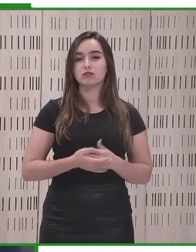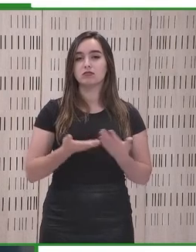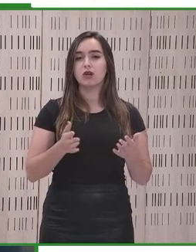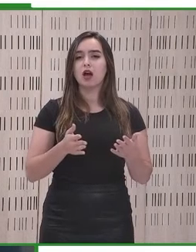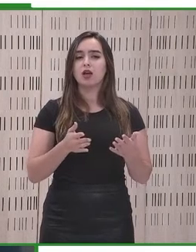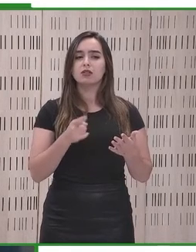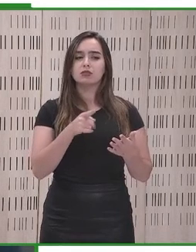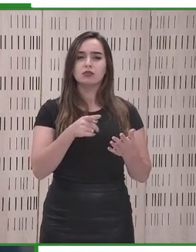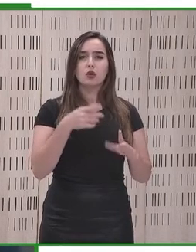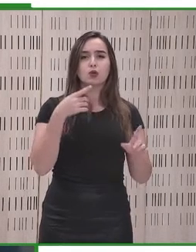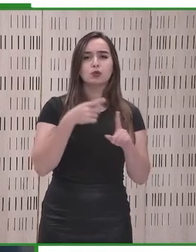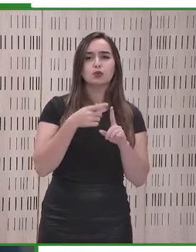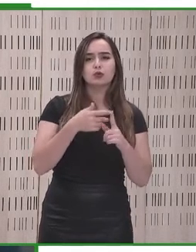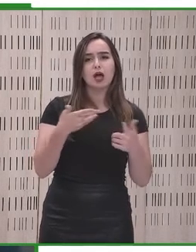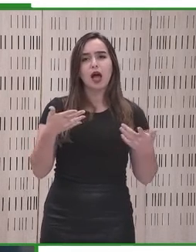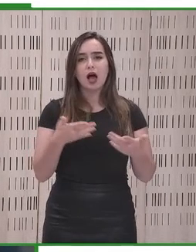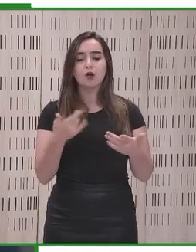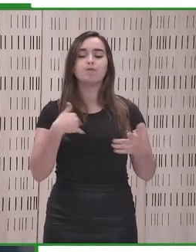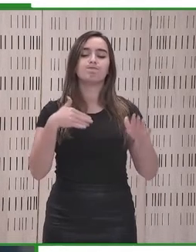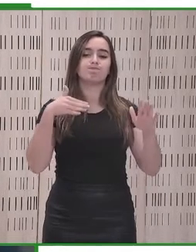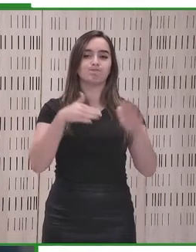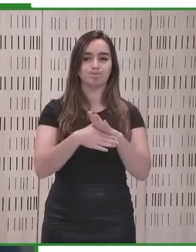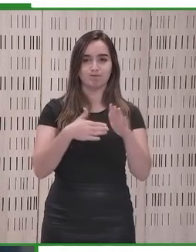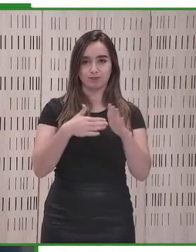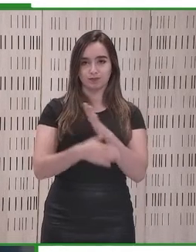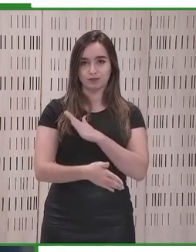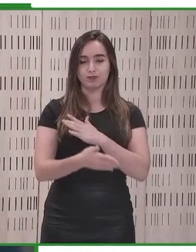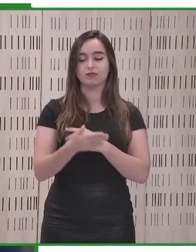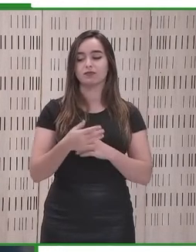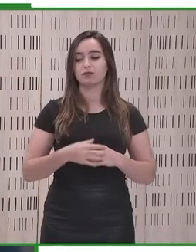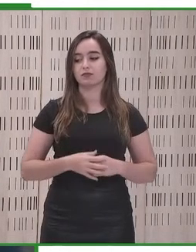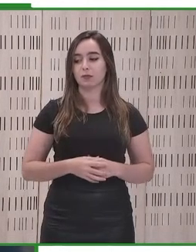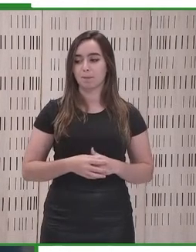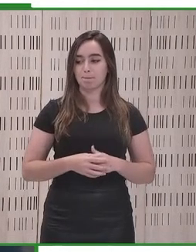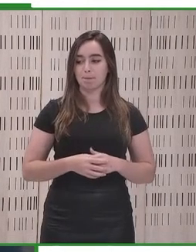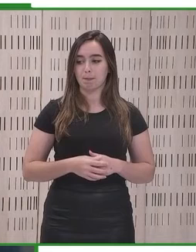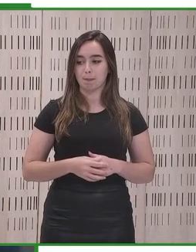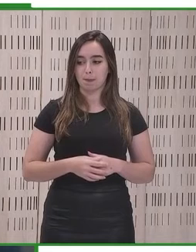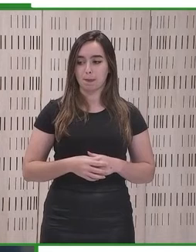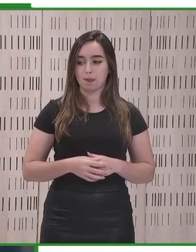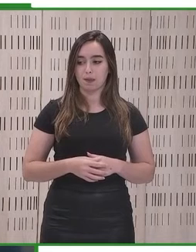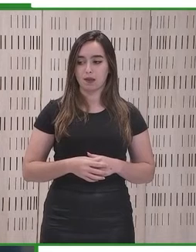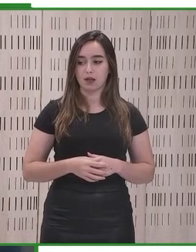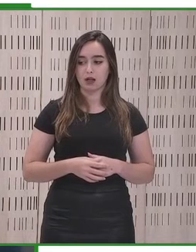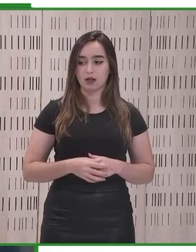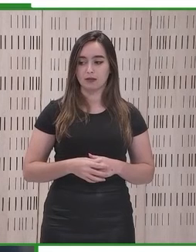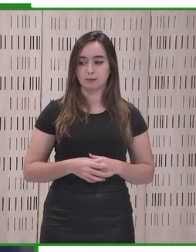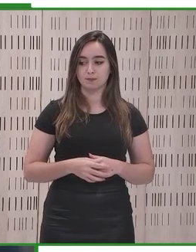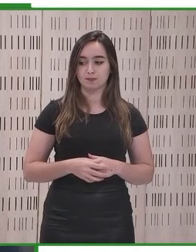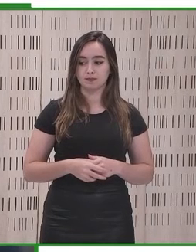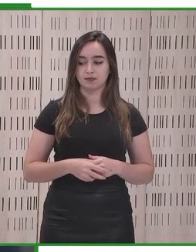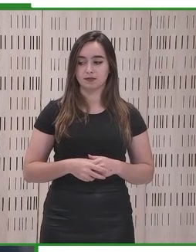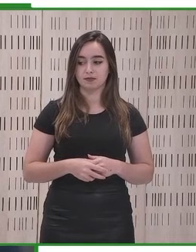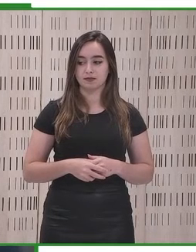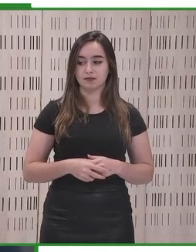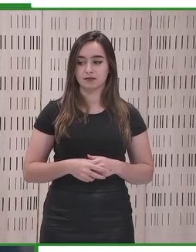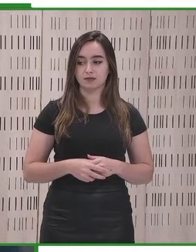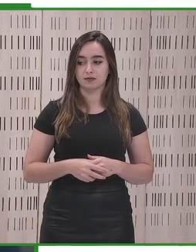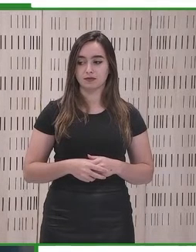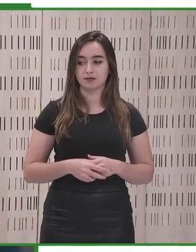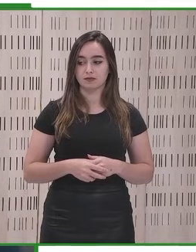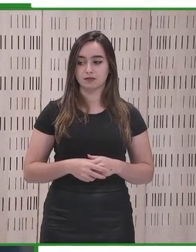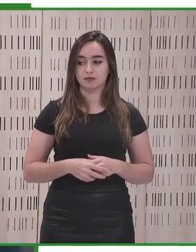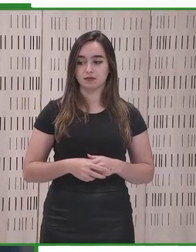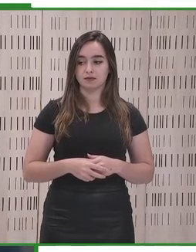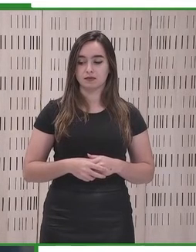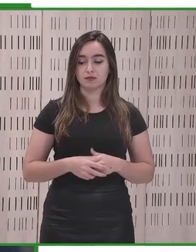comercio electrónico, los productos y servicios que allí se venden deben ser accesibles a todas